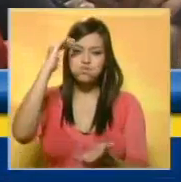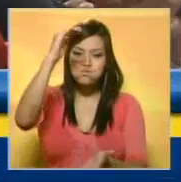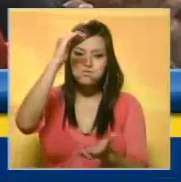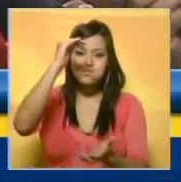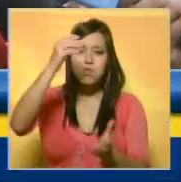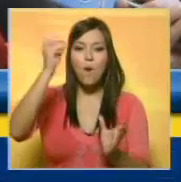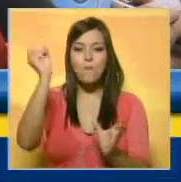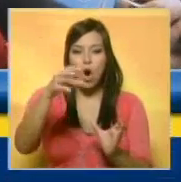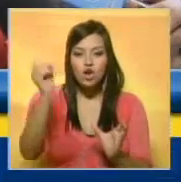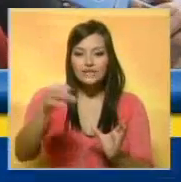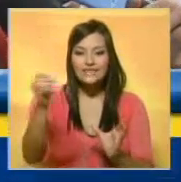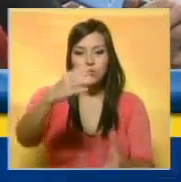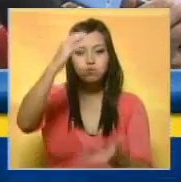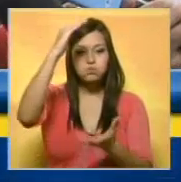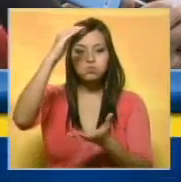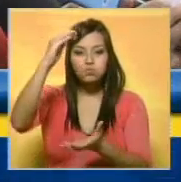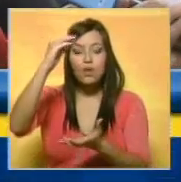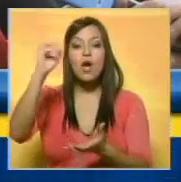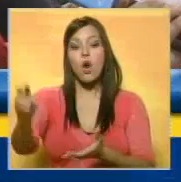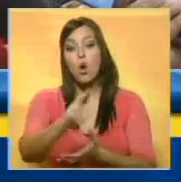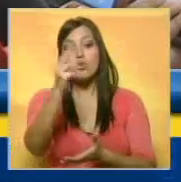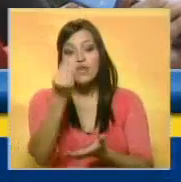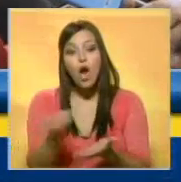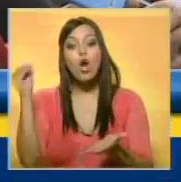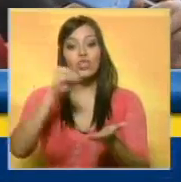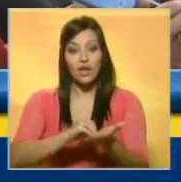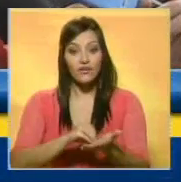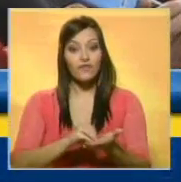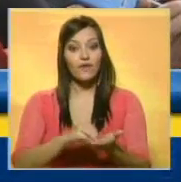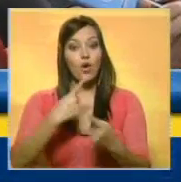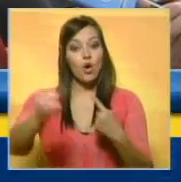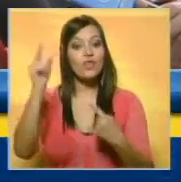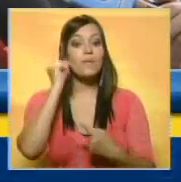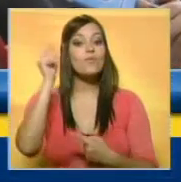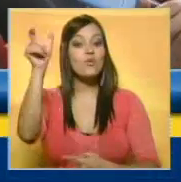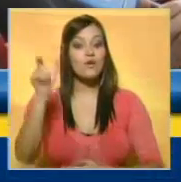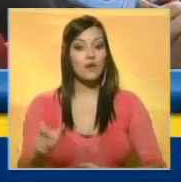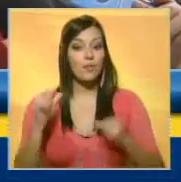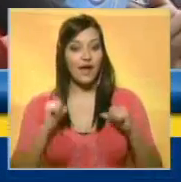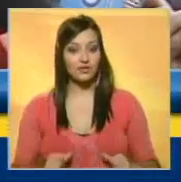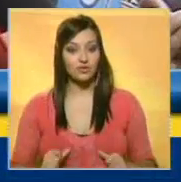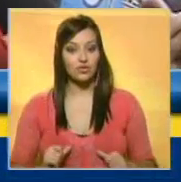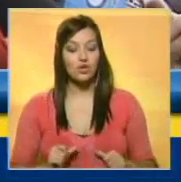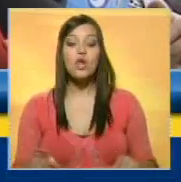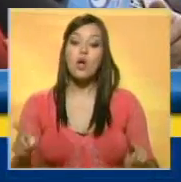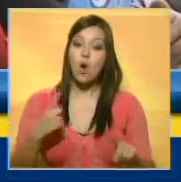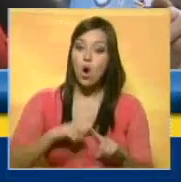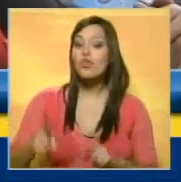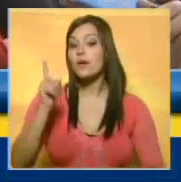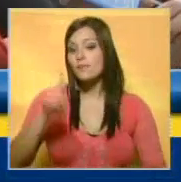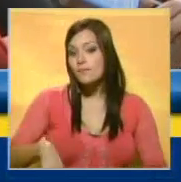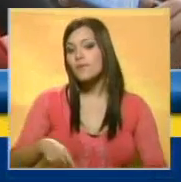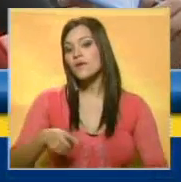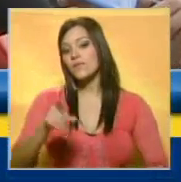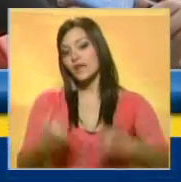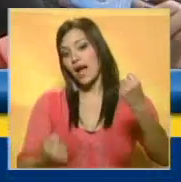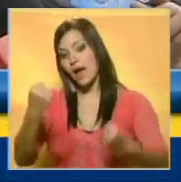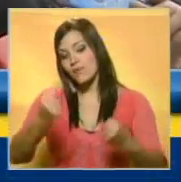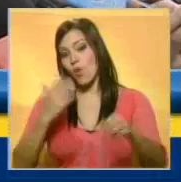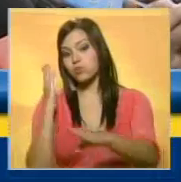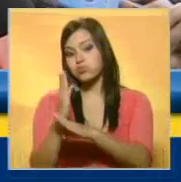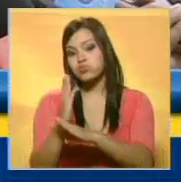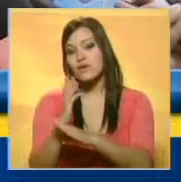prótesis mamarias para ser reutilizadas. Igualmente detuvimos dos containers con